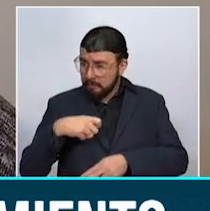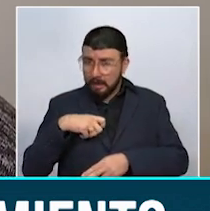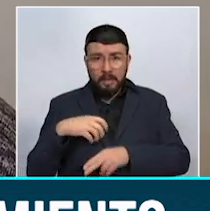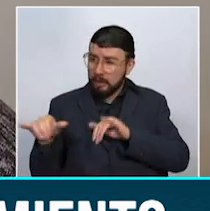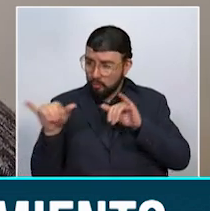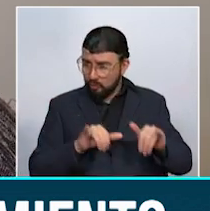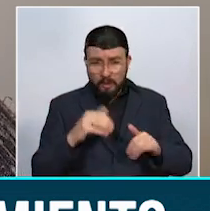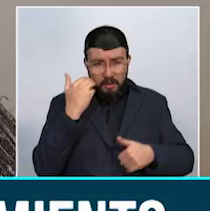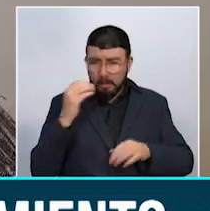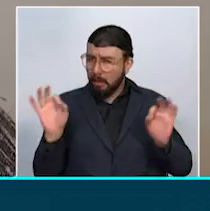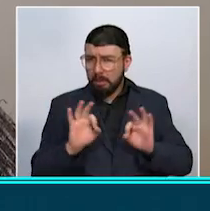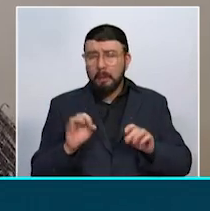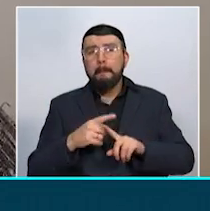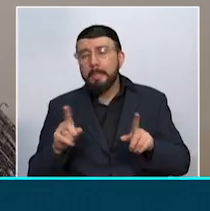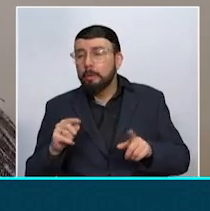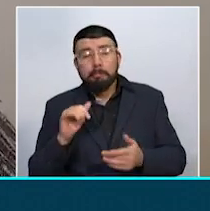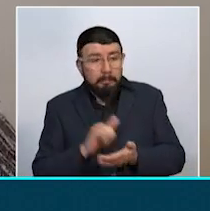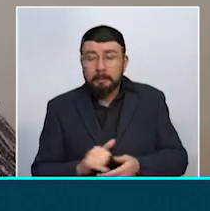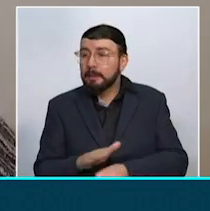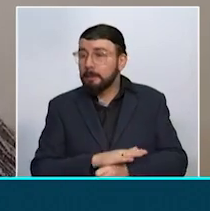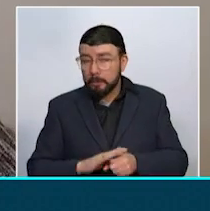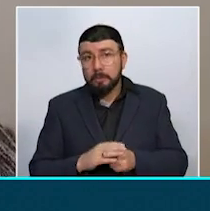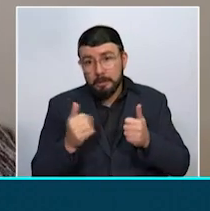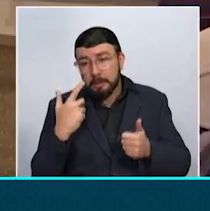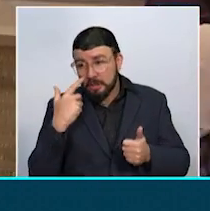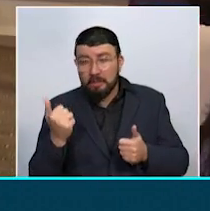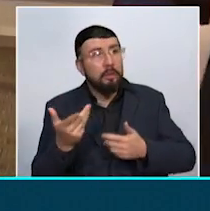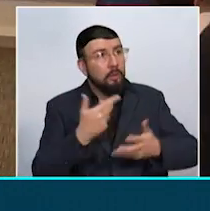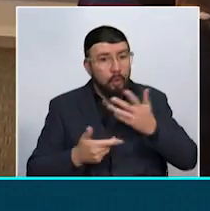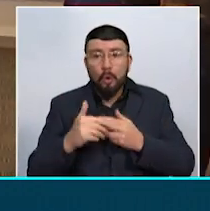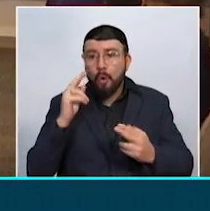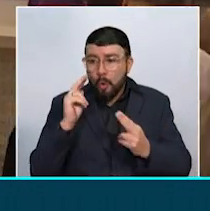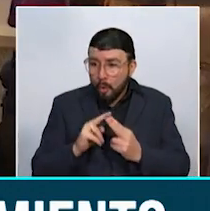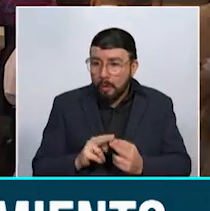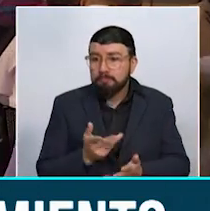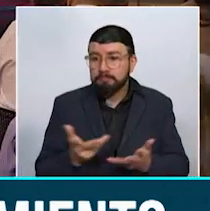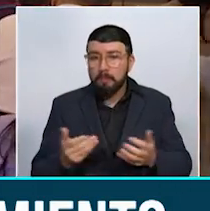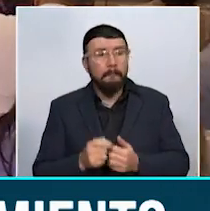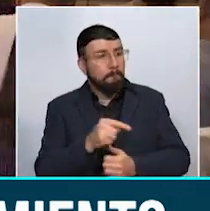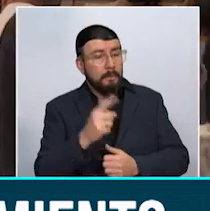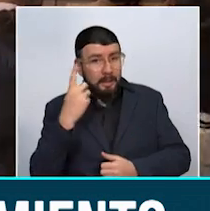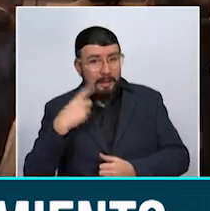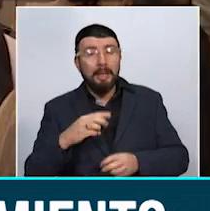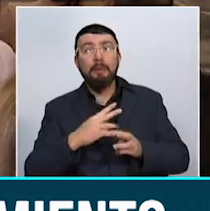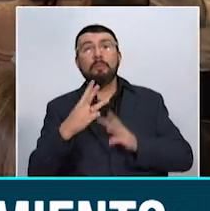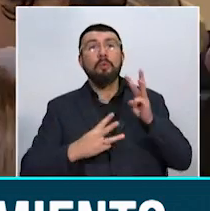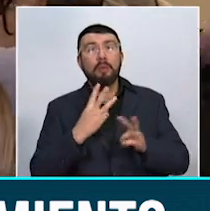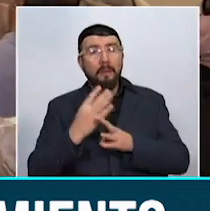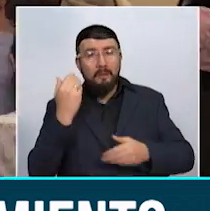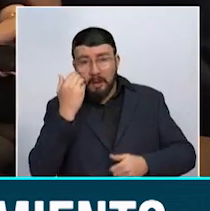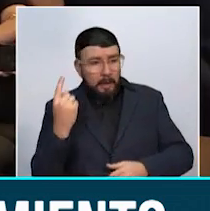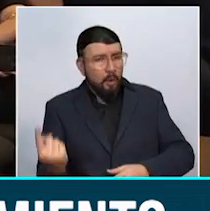estamos en la misma situación, entonces es muy chévere conocer así. Hoy cuando se conmemora el Día Mundial de las Enfermedades Huérfanas,